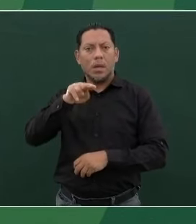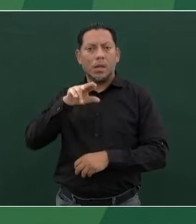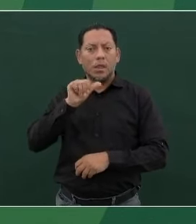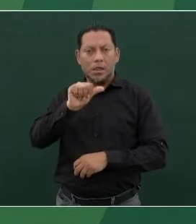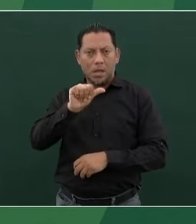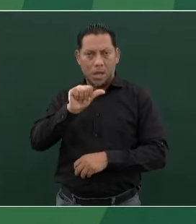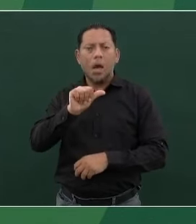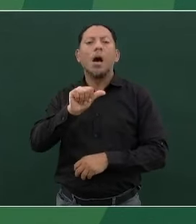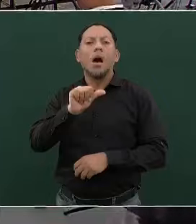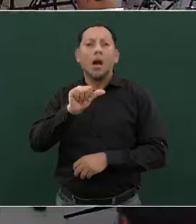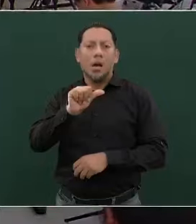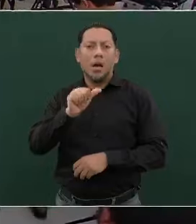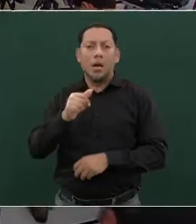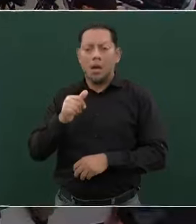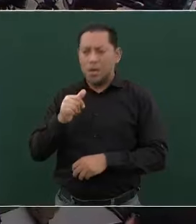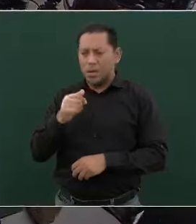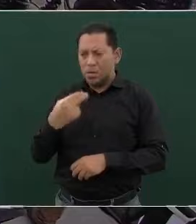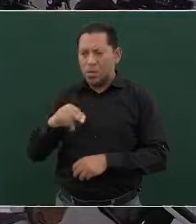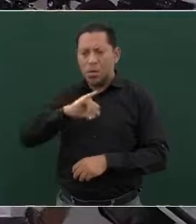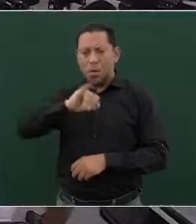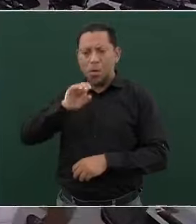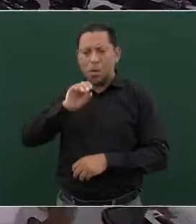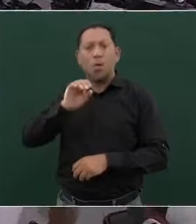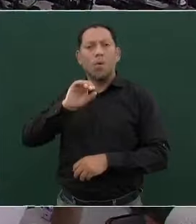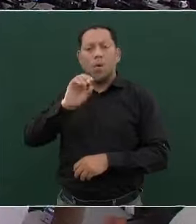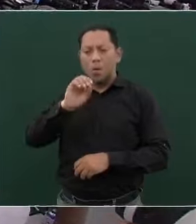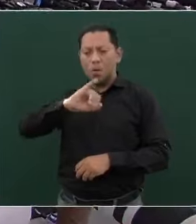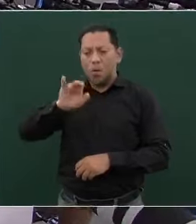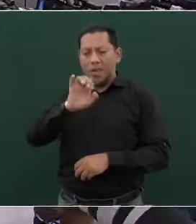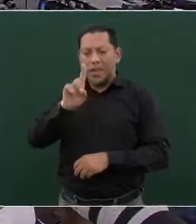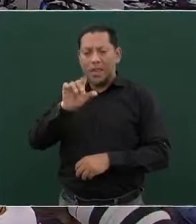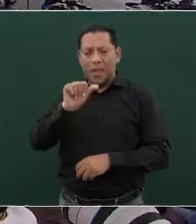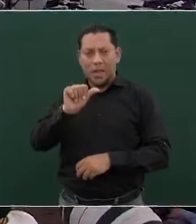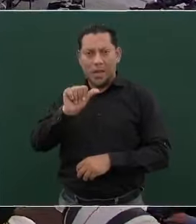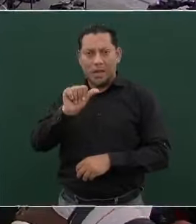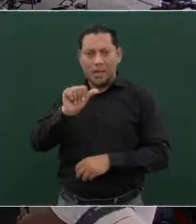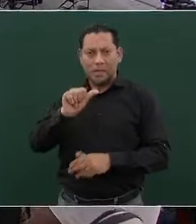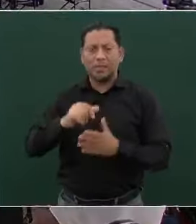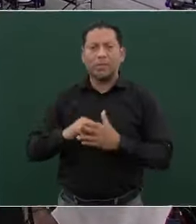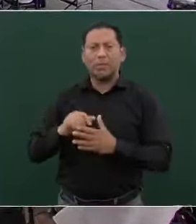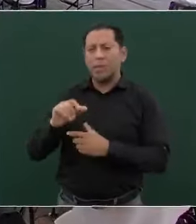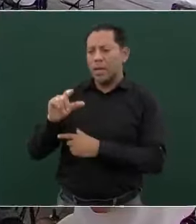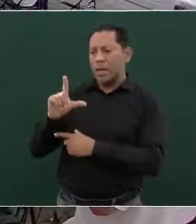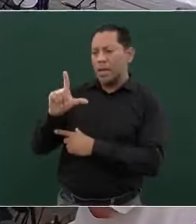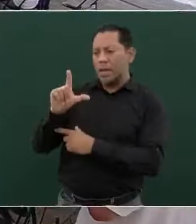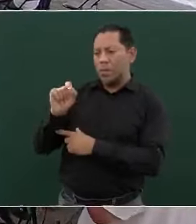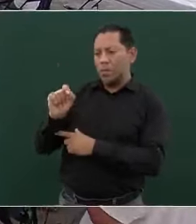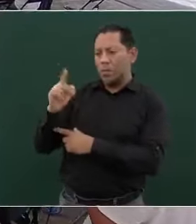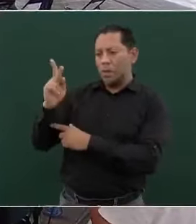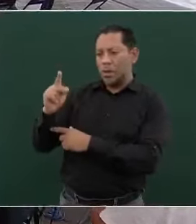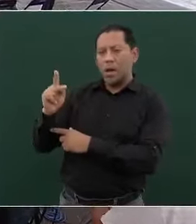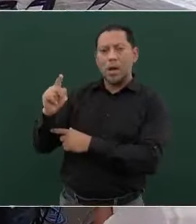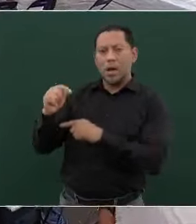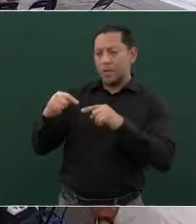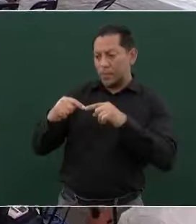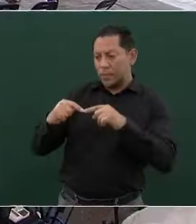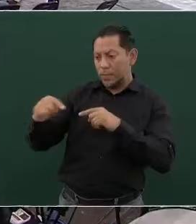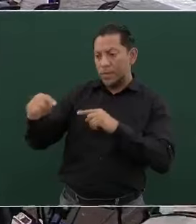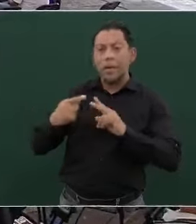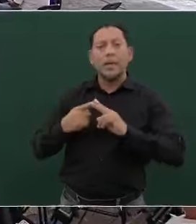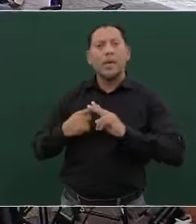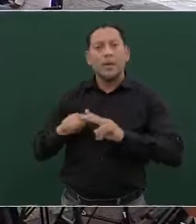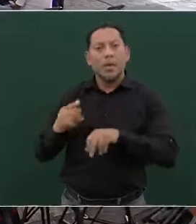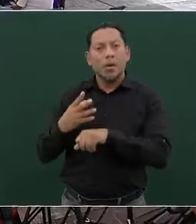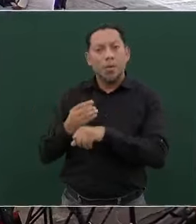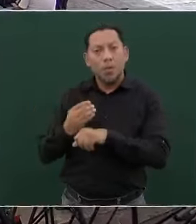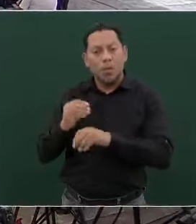el almirante Ojeda, que la línea K que inicia